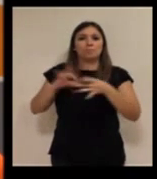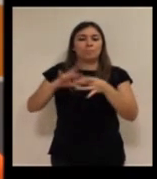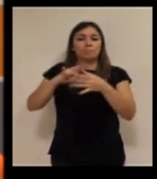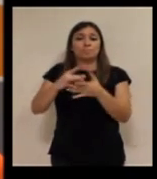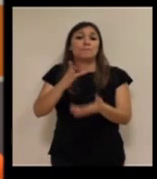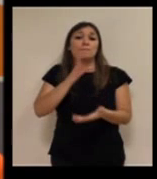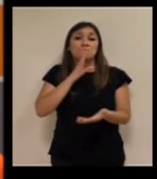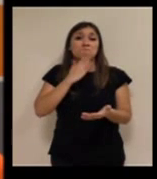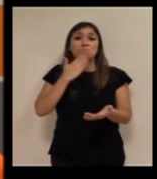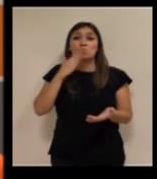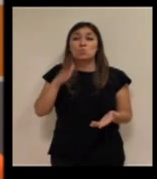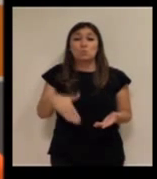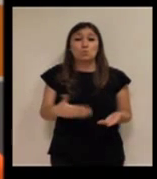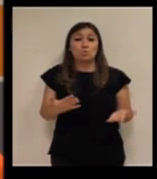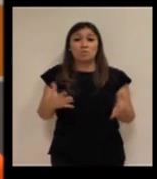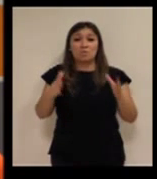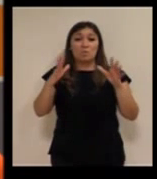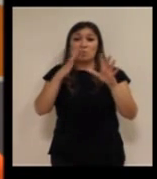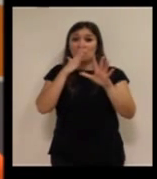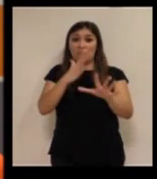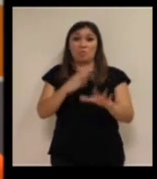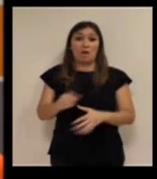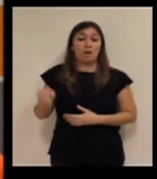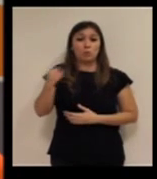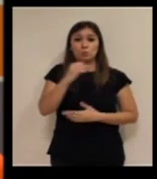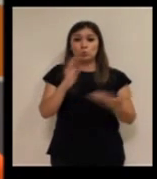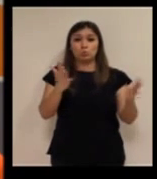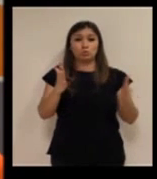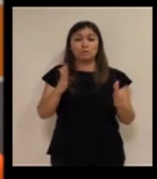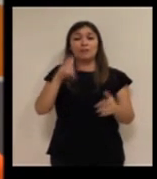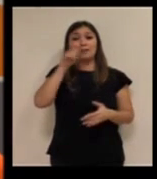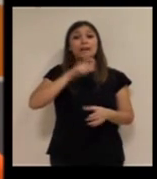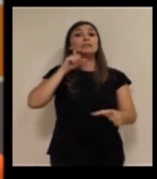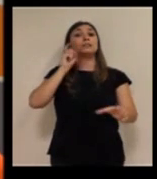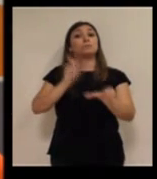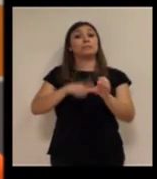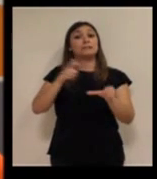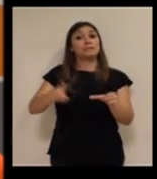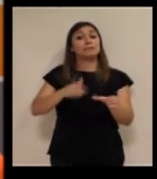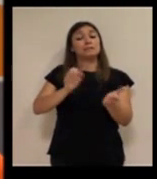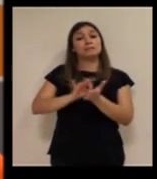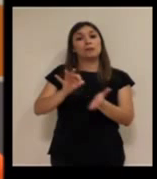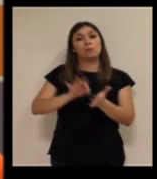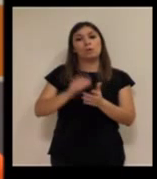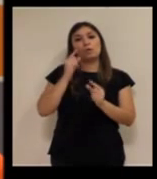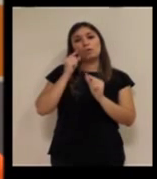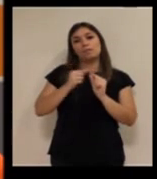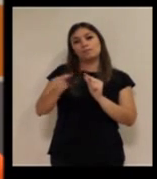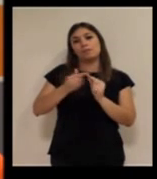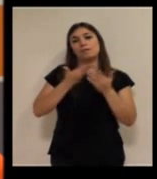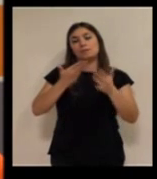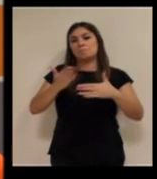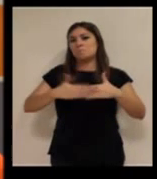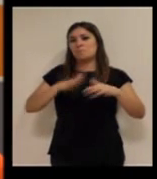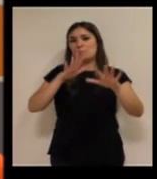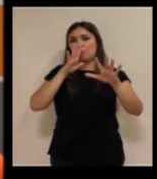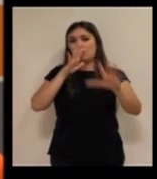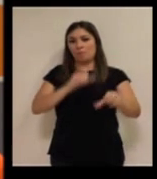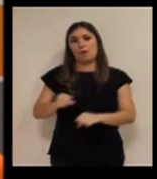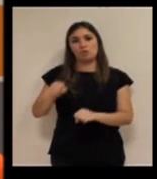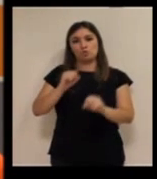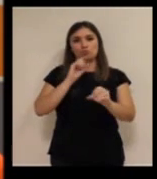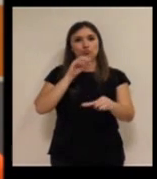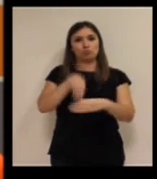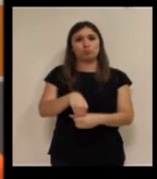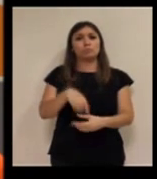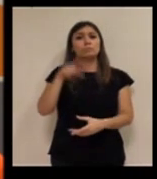comentado que más o menos en torno a 10 años suelen estar las personas en servicio de teleasistencia y